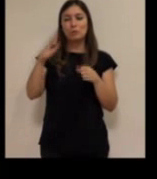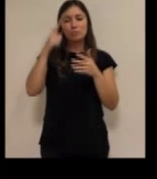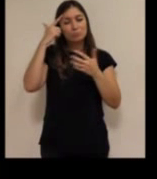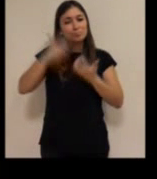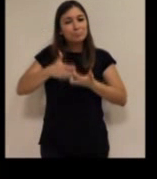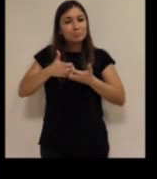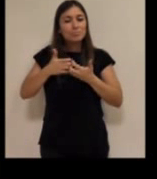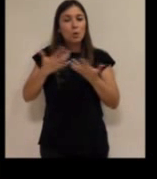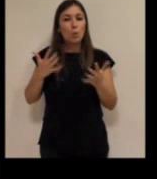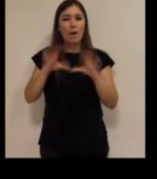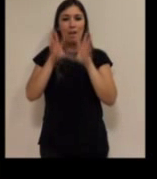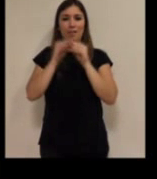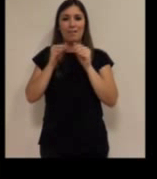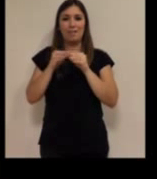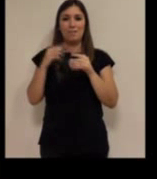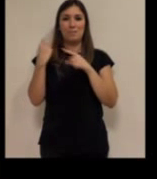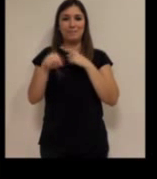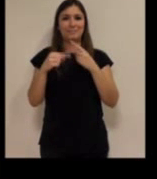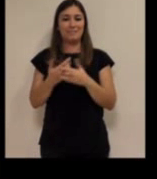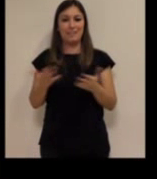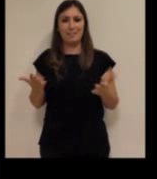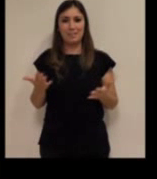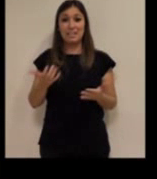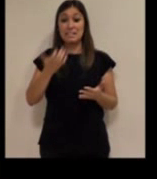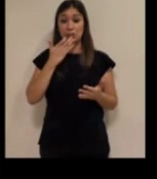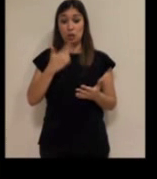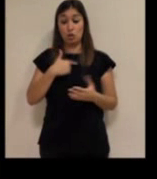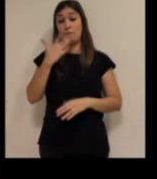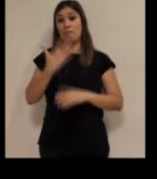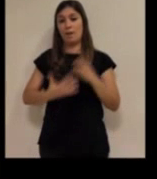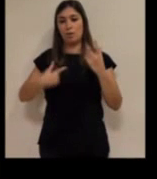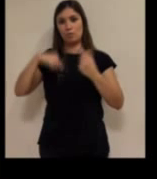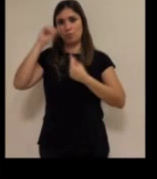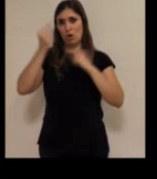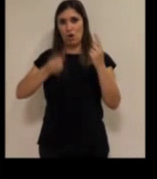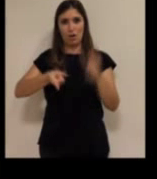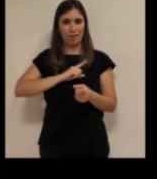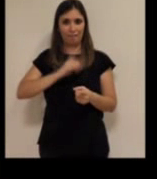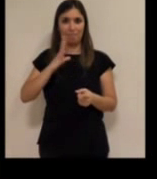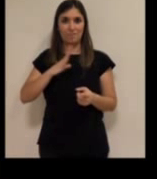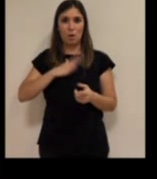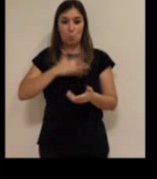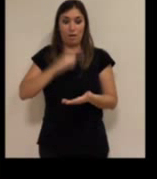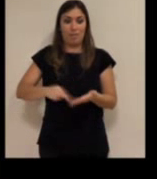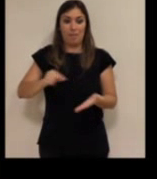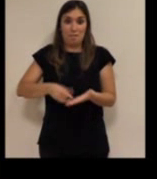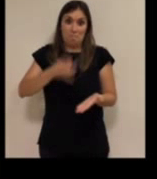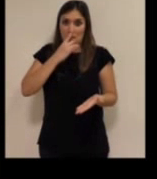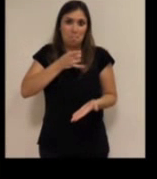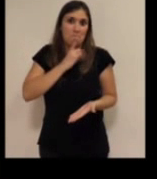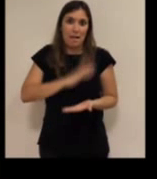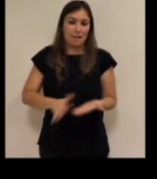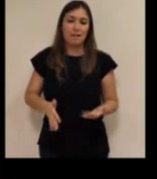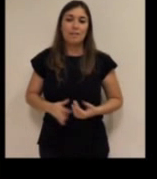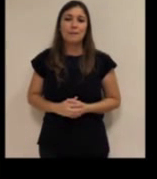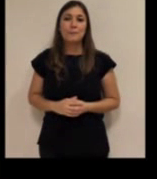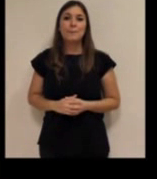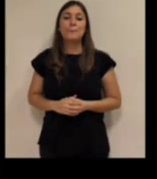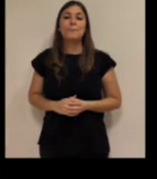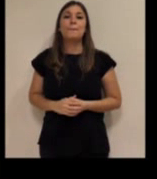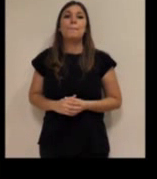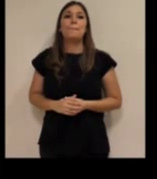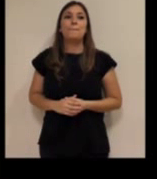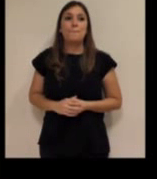haciendo un breve resumen de lo que hemos estado hablando y corregidme porque a lo mejor no ha cogido lo